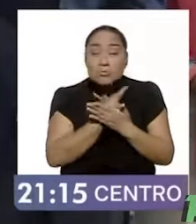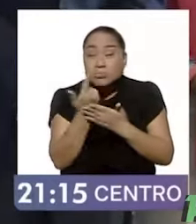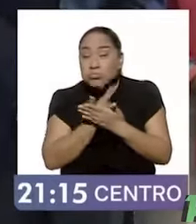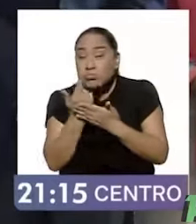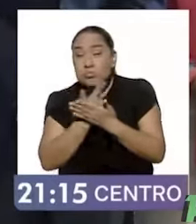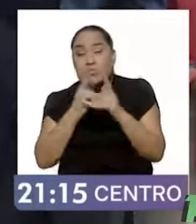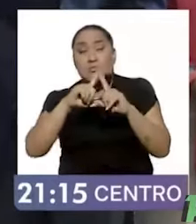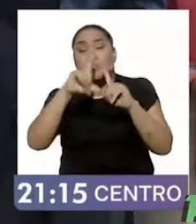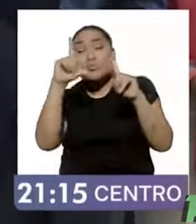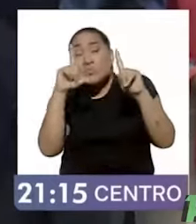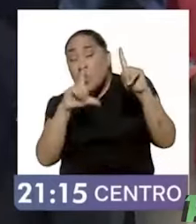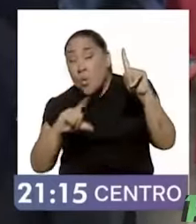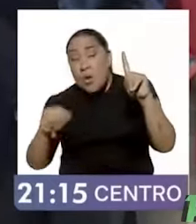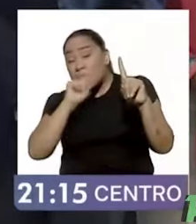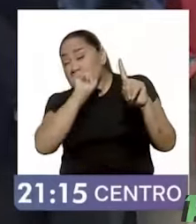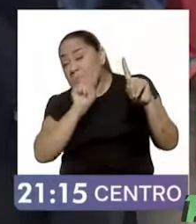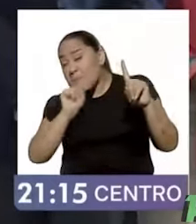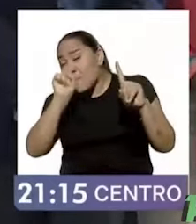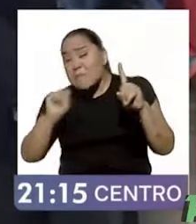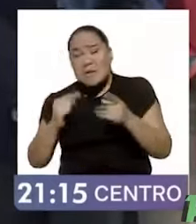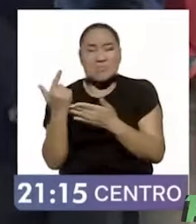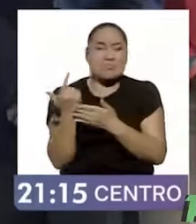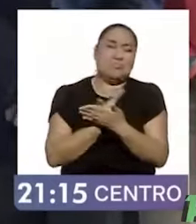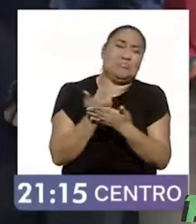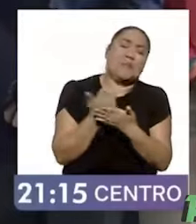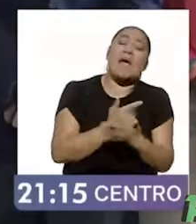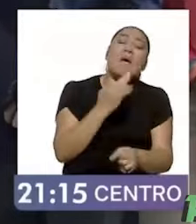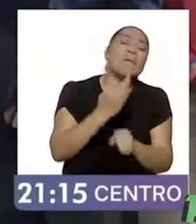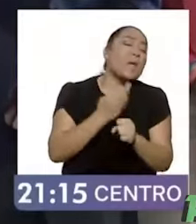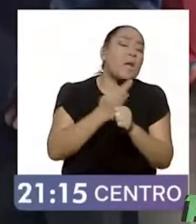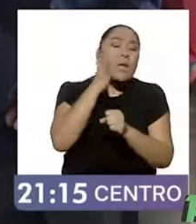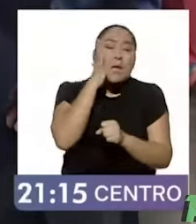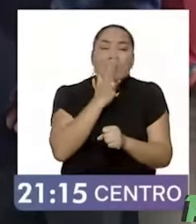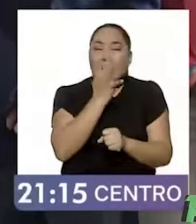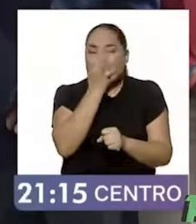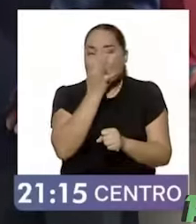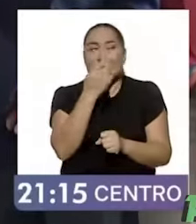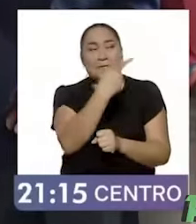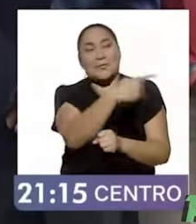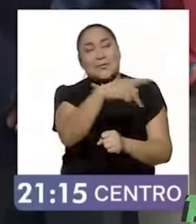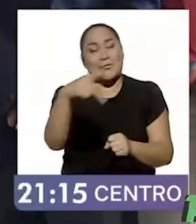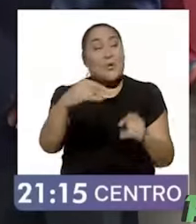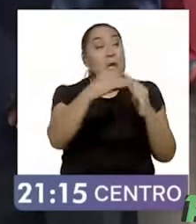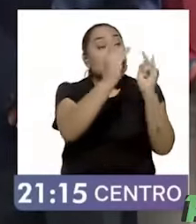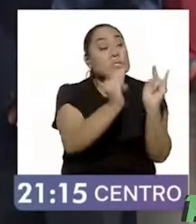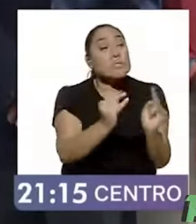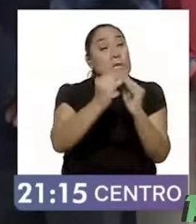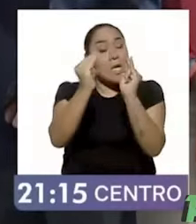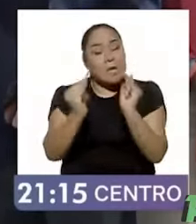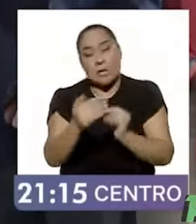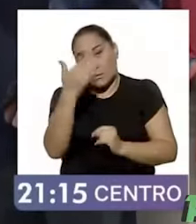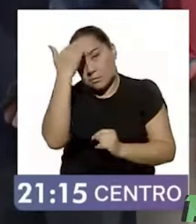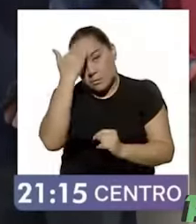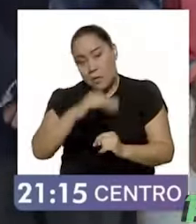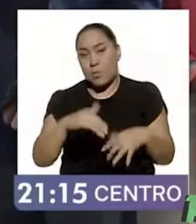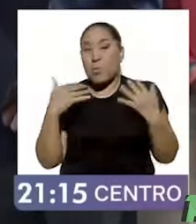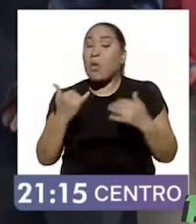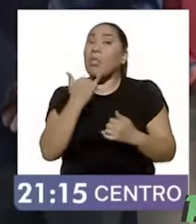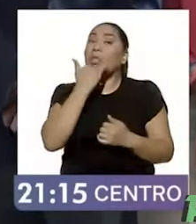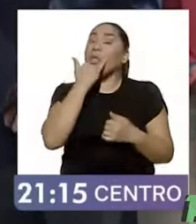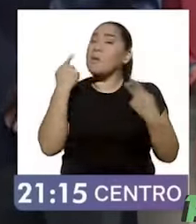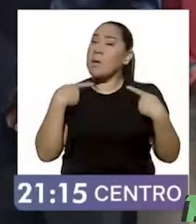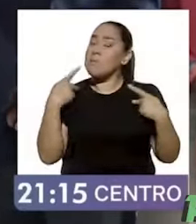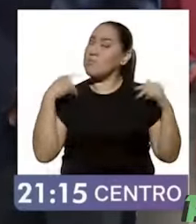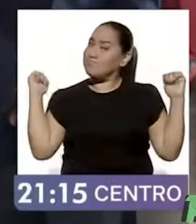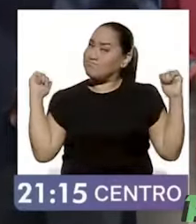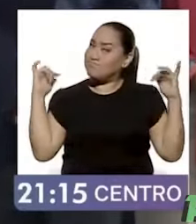dándose el escrutinio y cómputo en la gran mayoría de las casillas, justamente por la enorme afluencia ciudadana